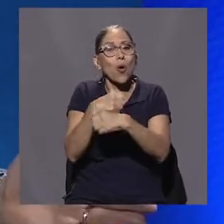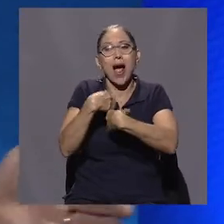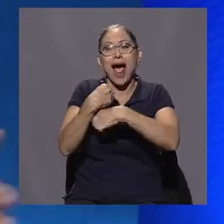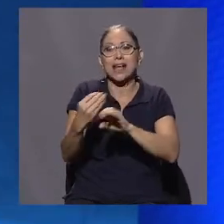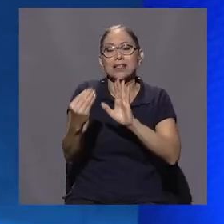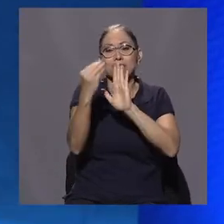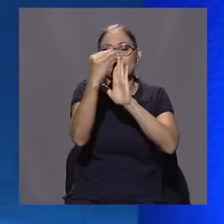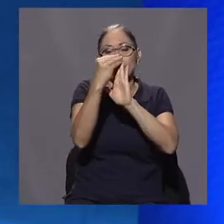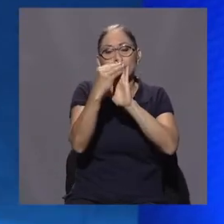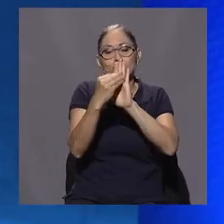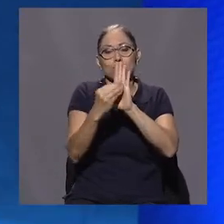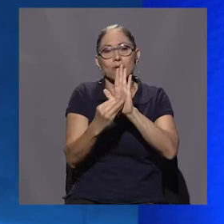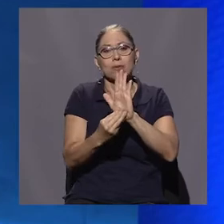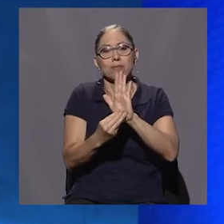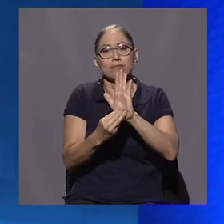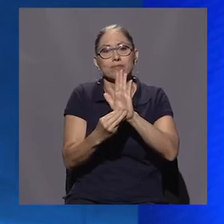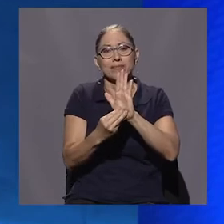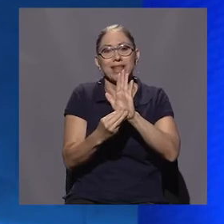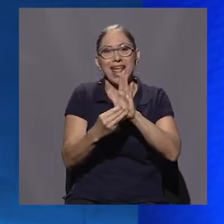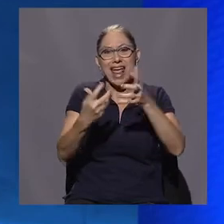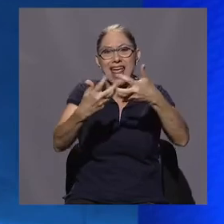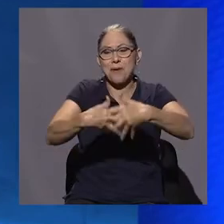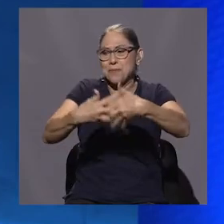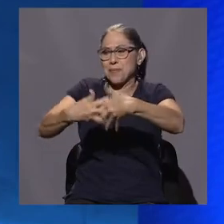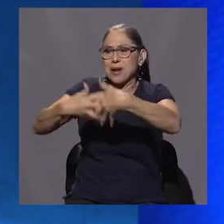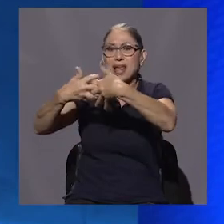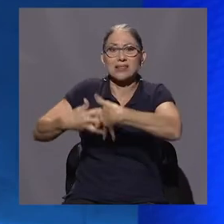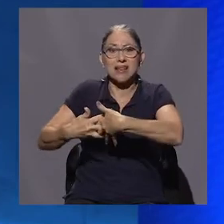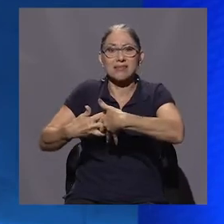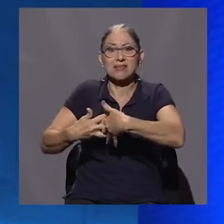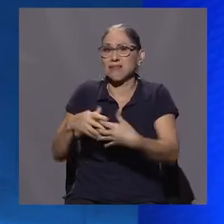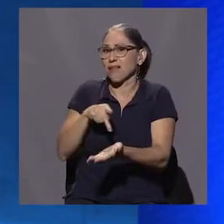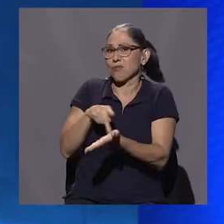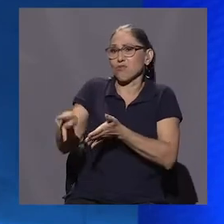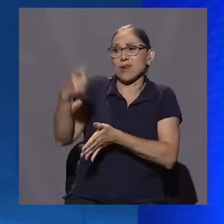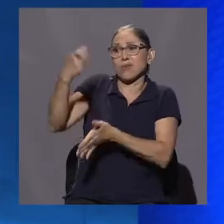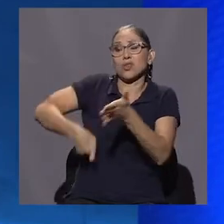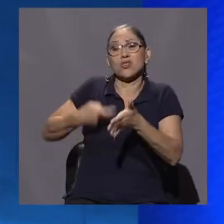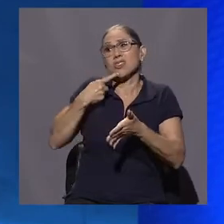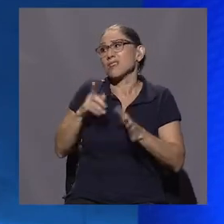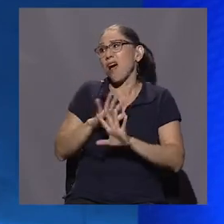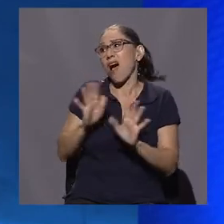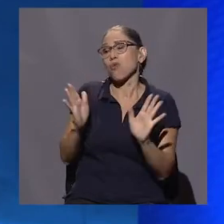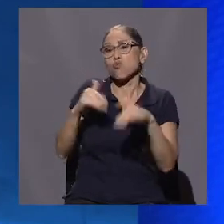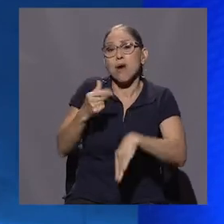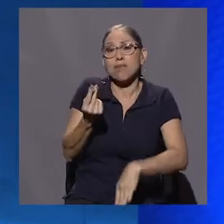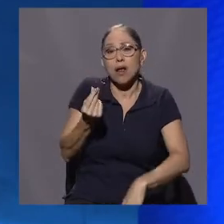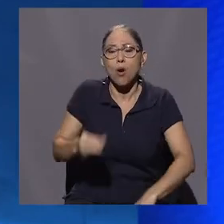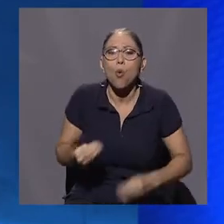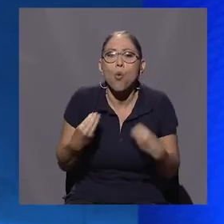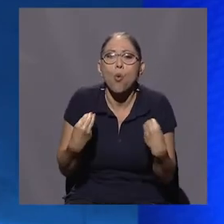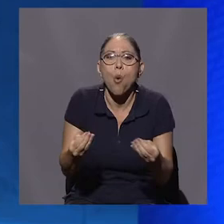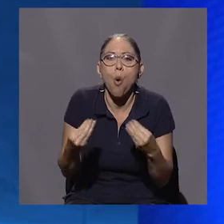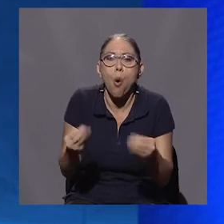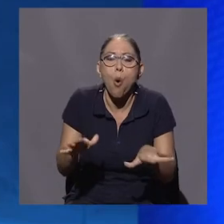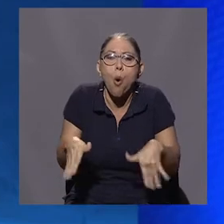en 13 años reportaron cero ganancias. ¿Cómo una megaempresa que tiene un montón de personas, que tiene